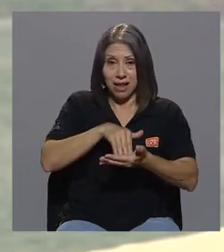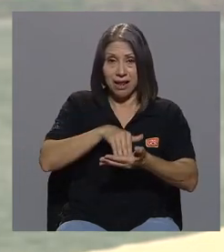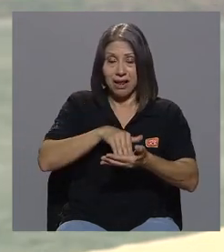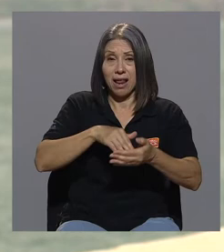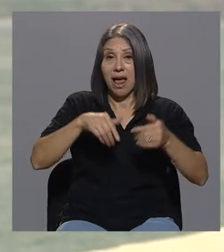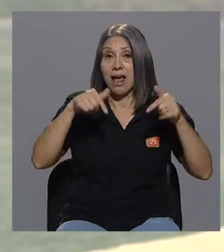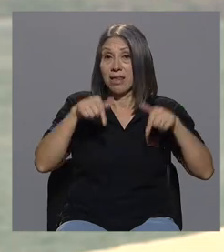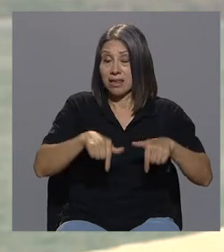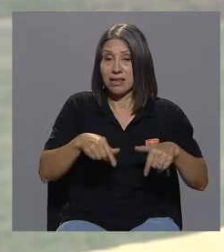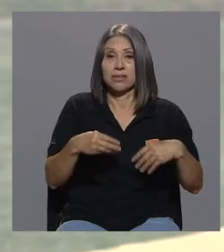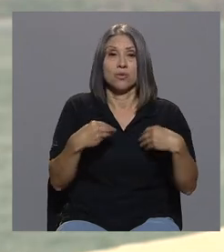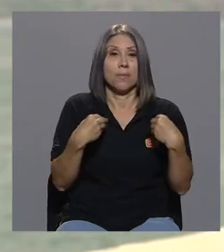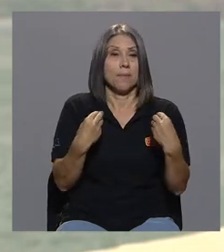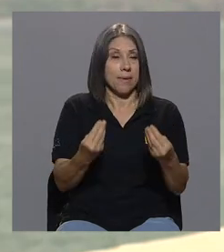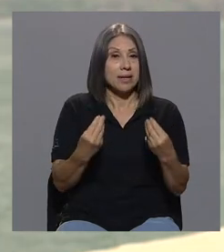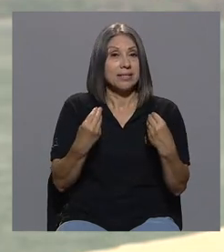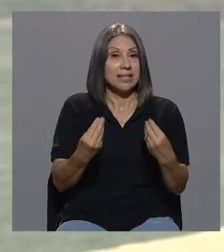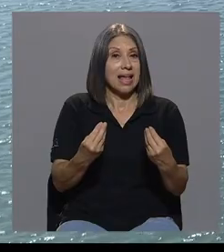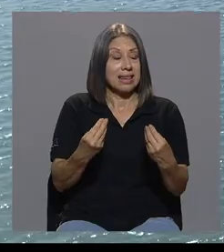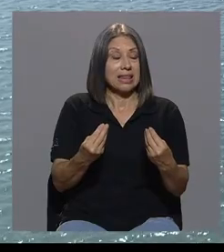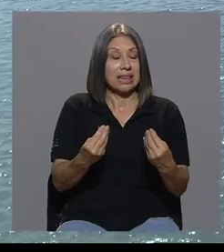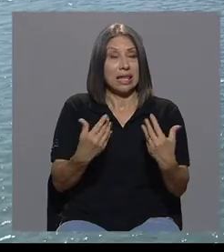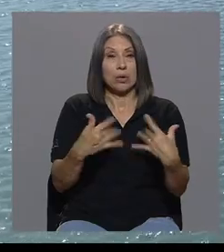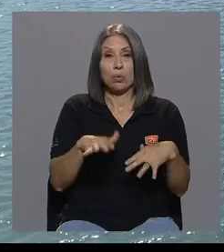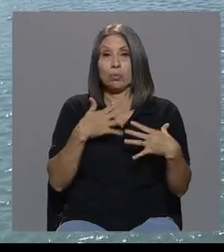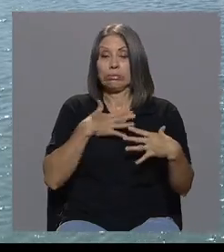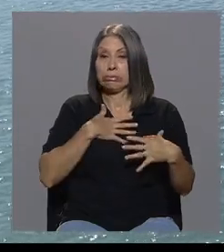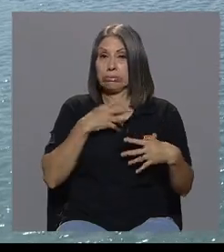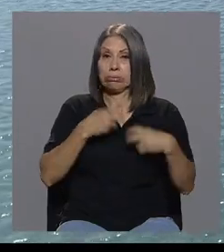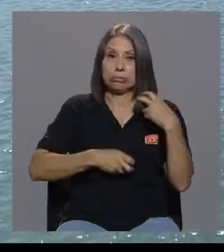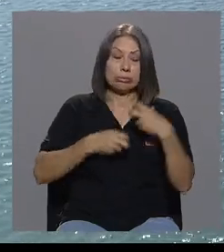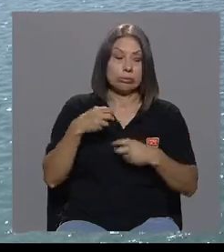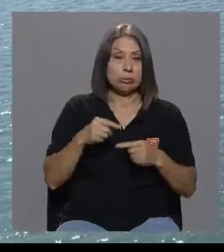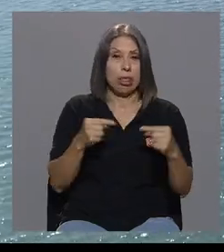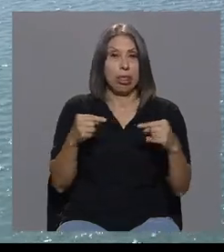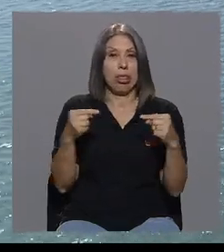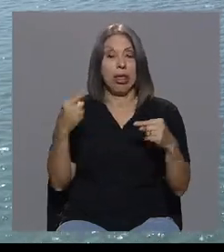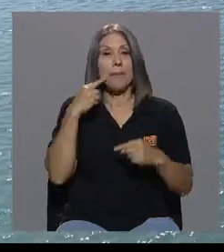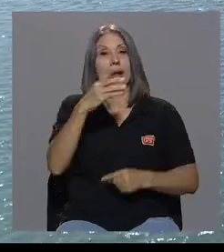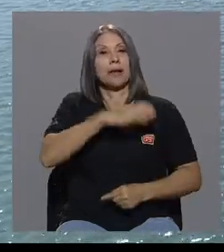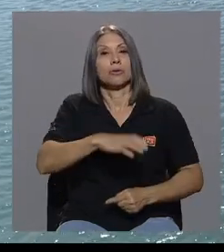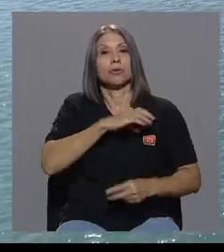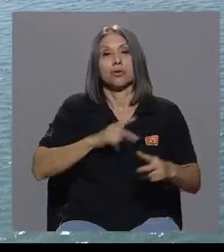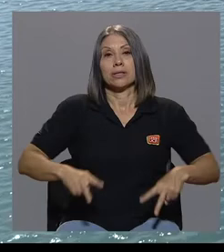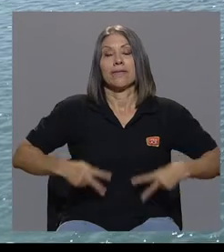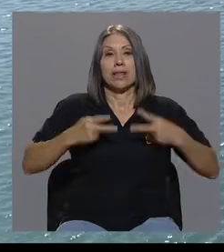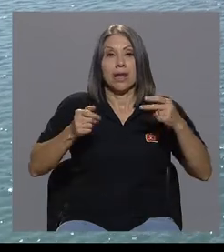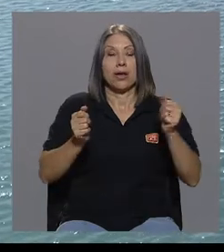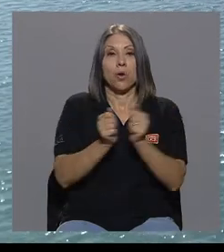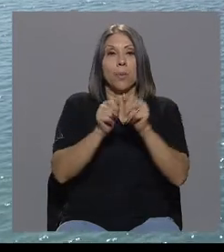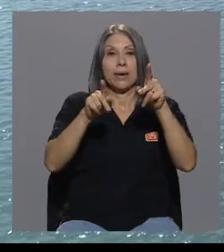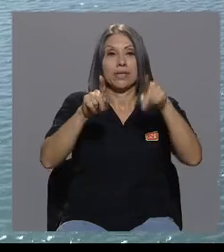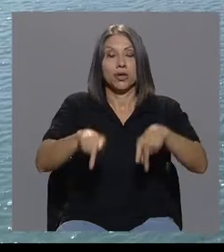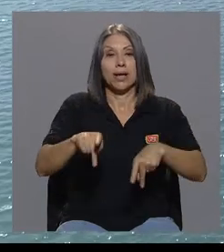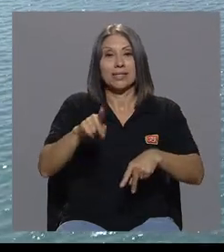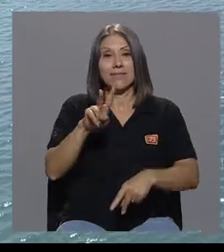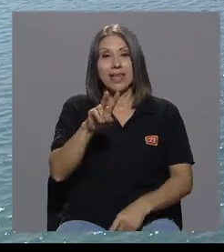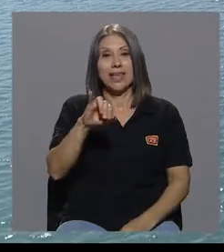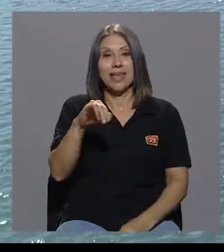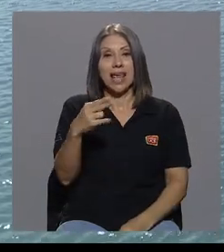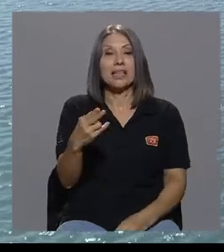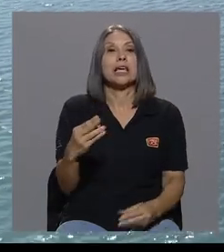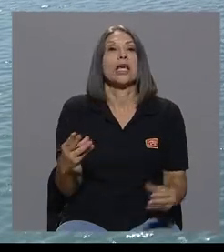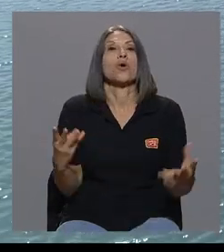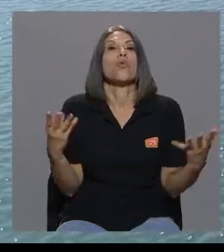bastante grandes y adversas para las condiciones de vida las personas con VIH cuanto más una persona que tiene que venir